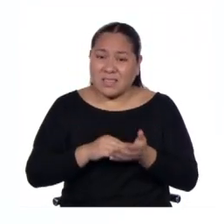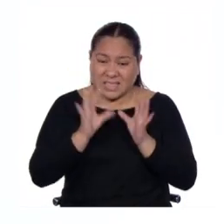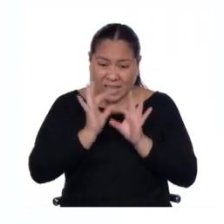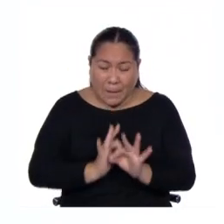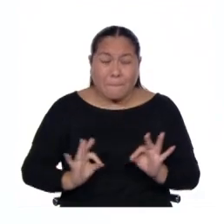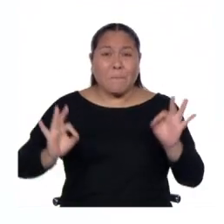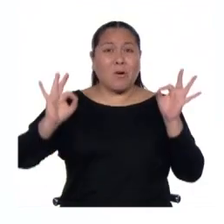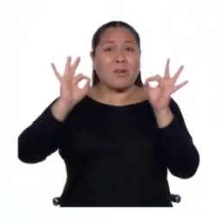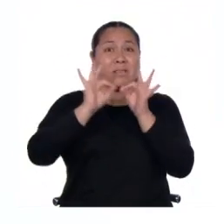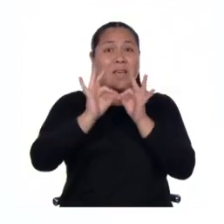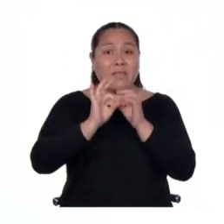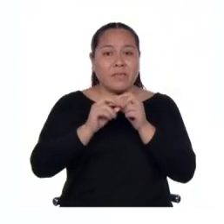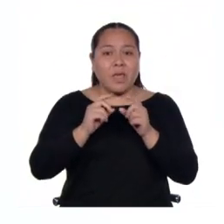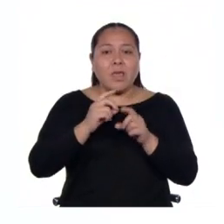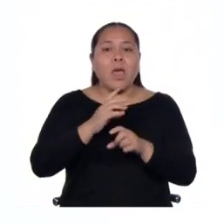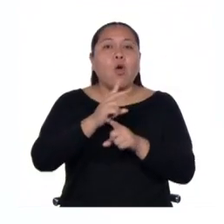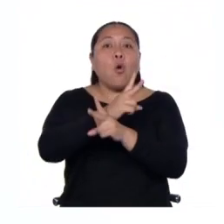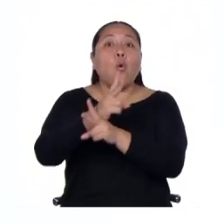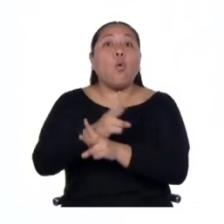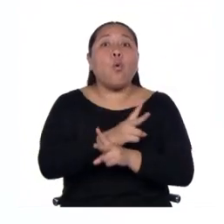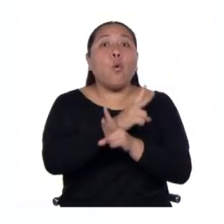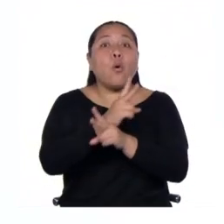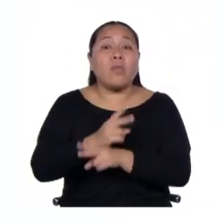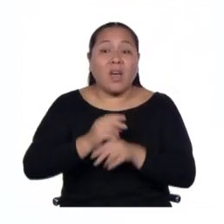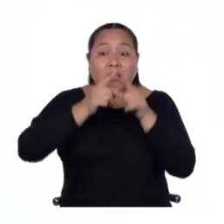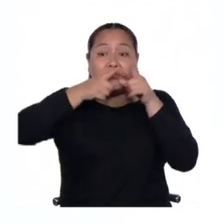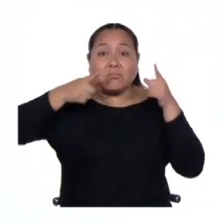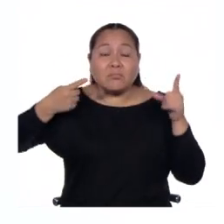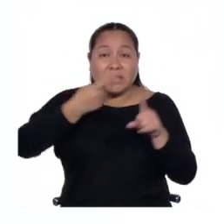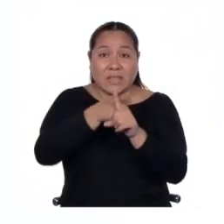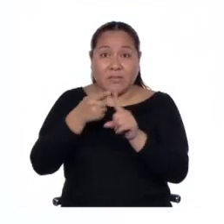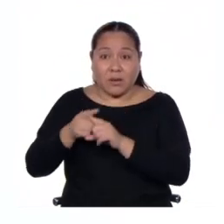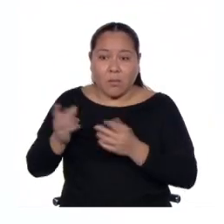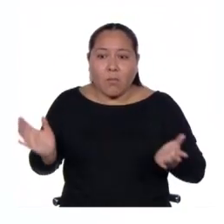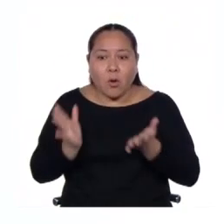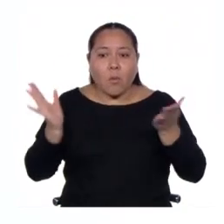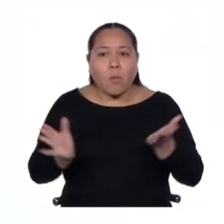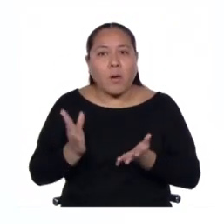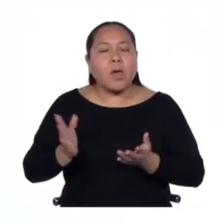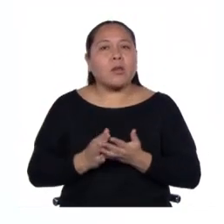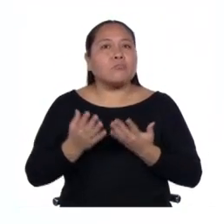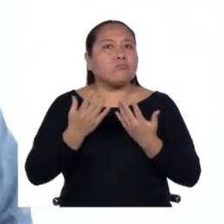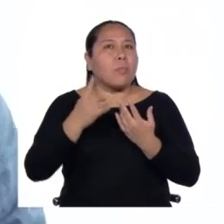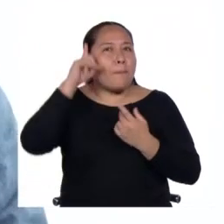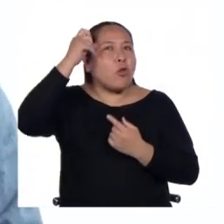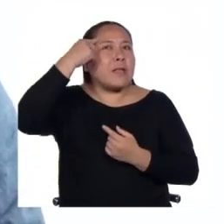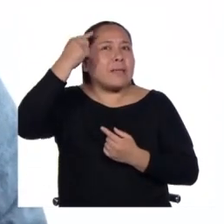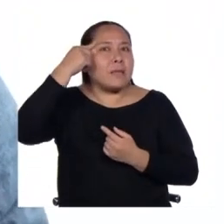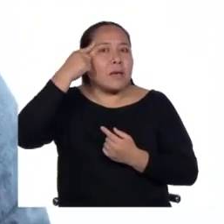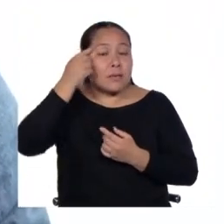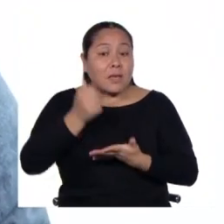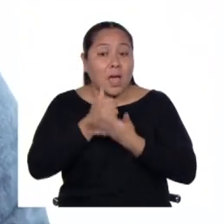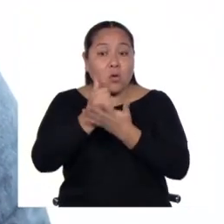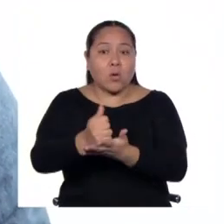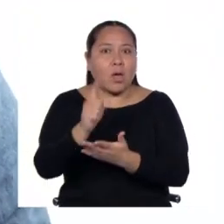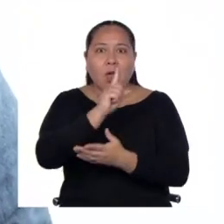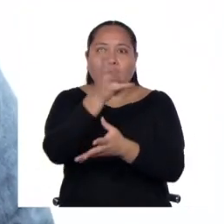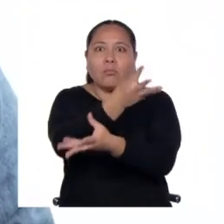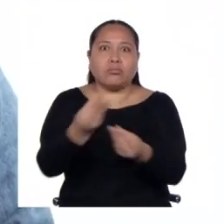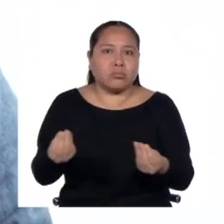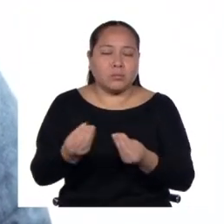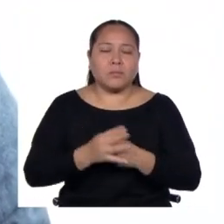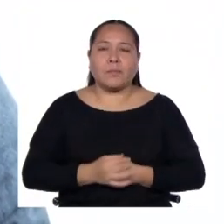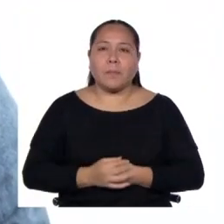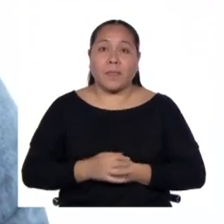diversidad lingüística y de promover acciones y políticas que ayuden a evitar su extinción. Algo que ya hemos visto